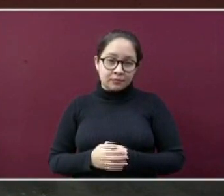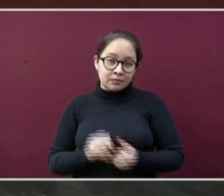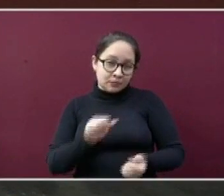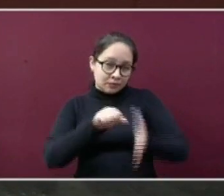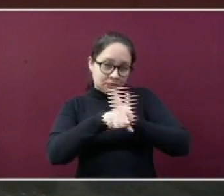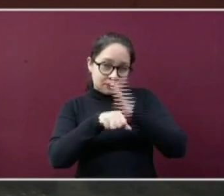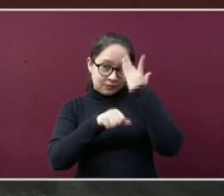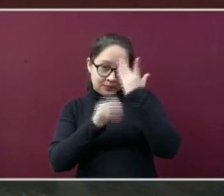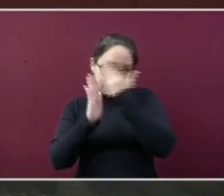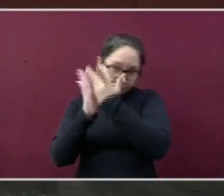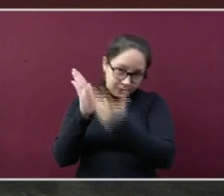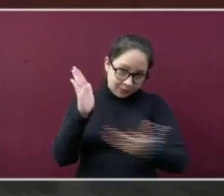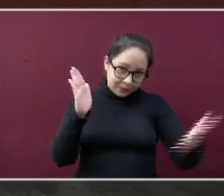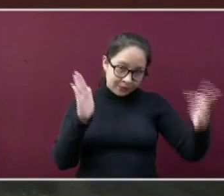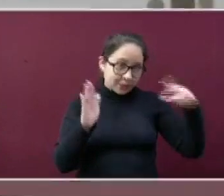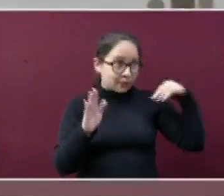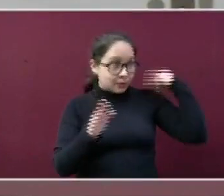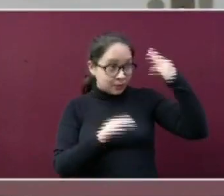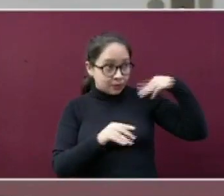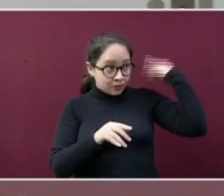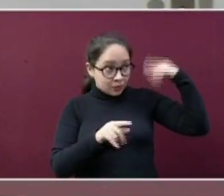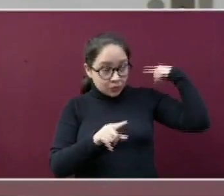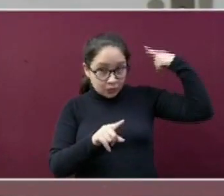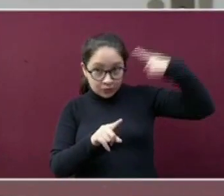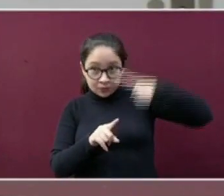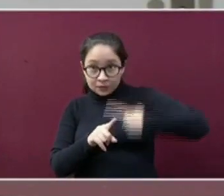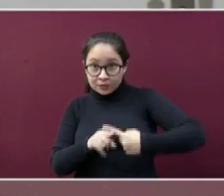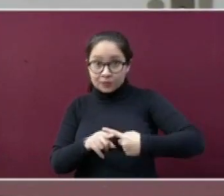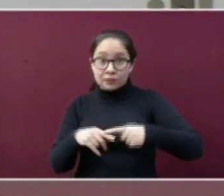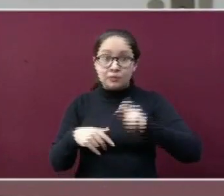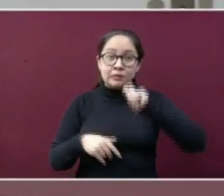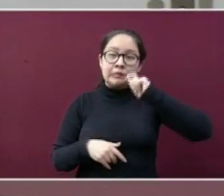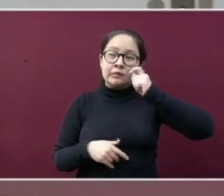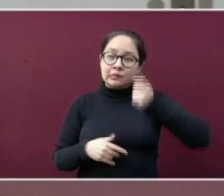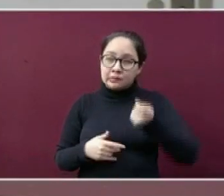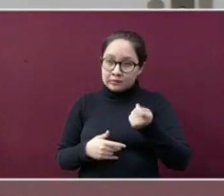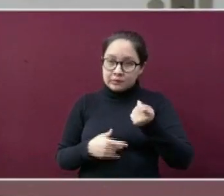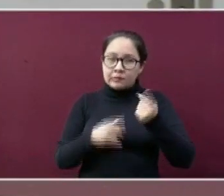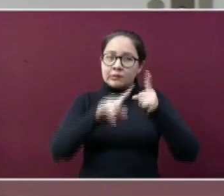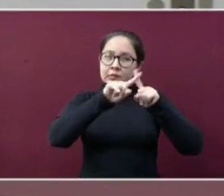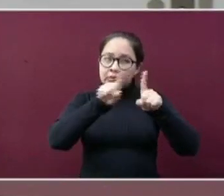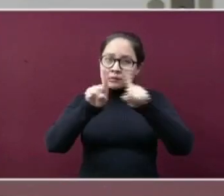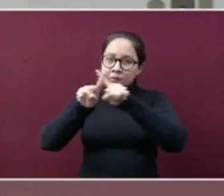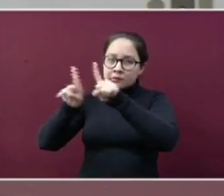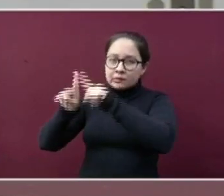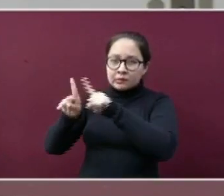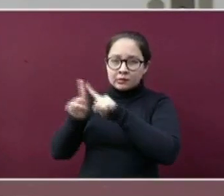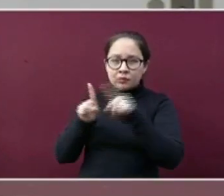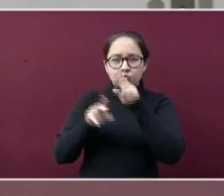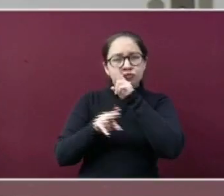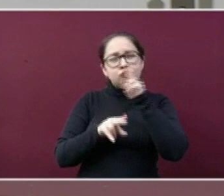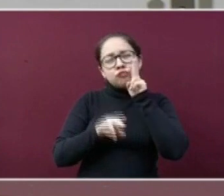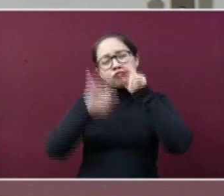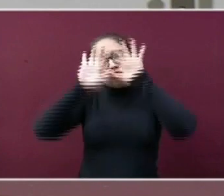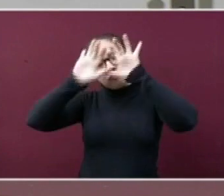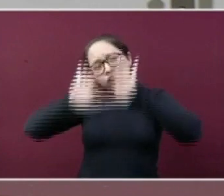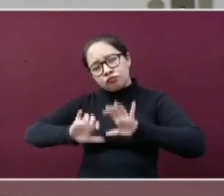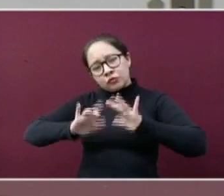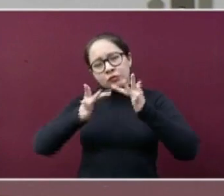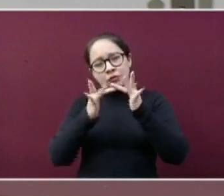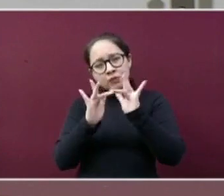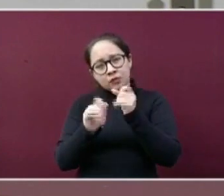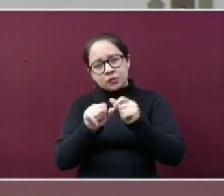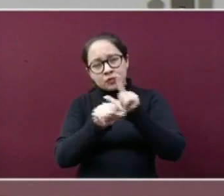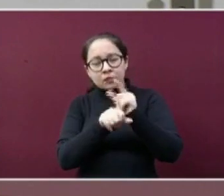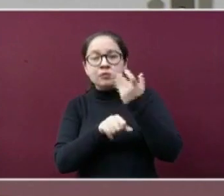en el que se ha vivido la pandemia iniciada por el SARS-CoV-2, han aparecido un sinfín de artículos, publicaciones en redes